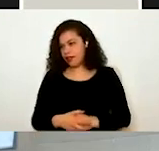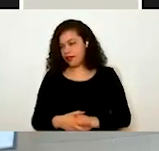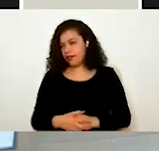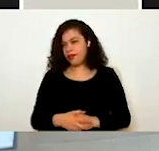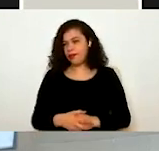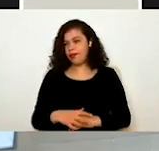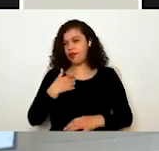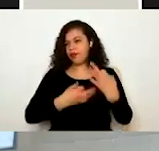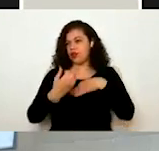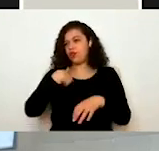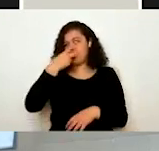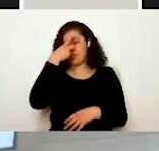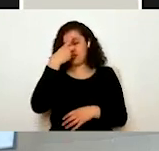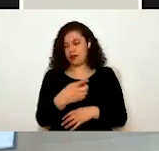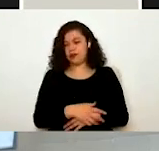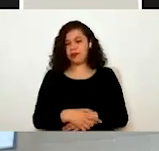comentado.